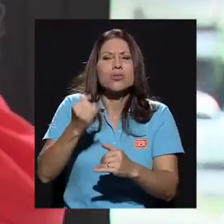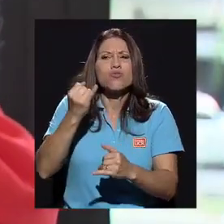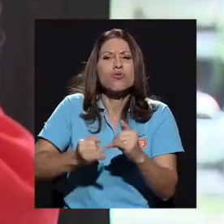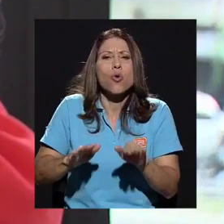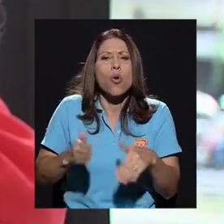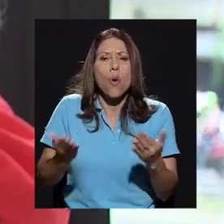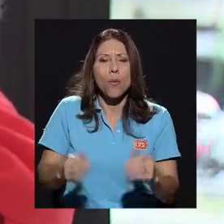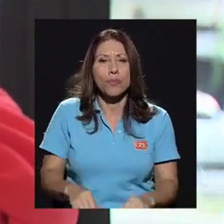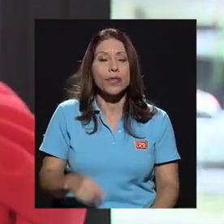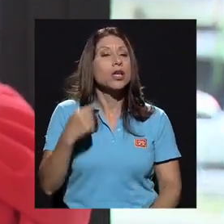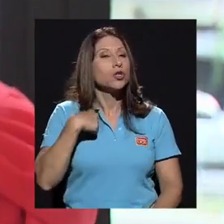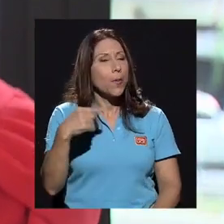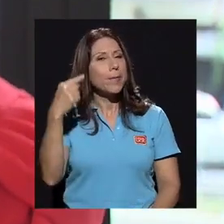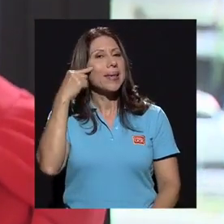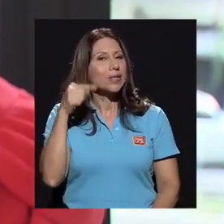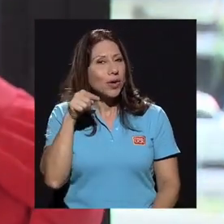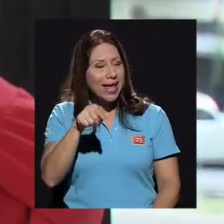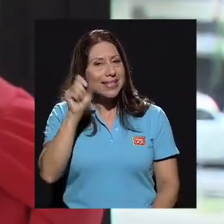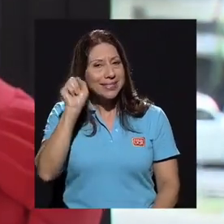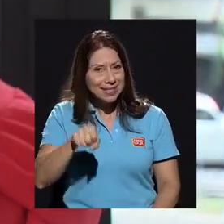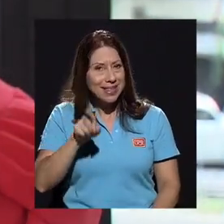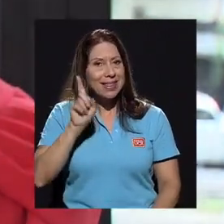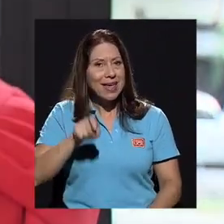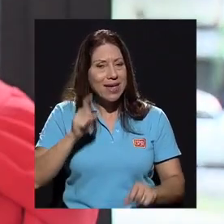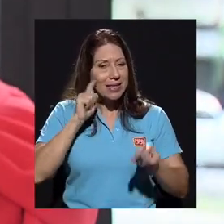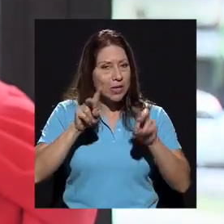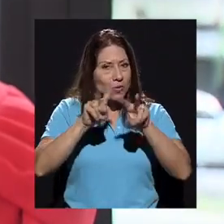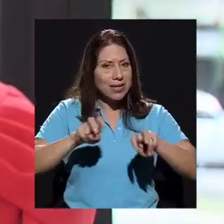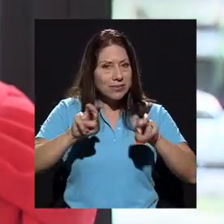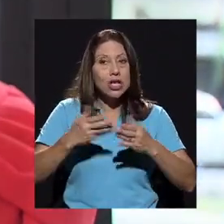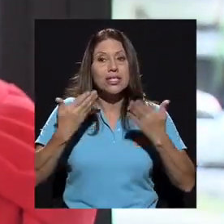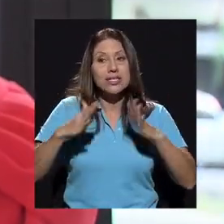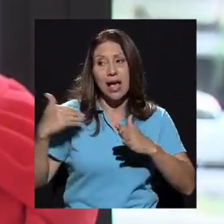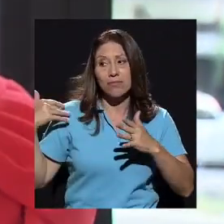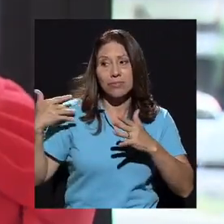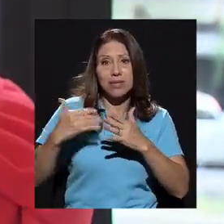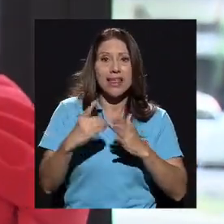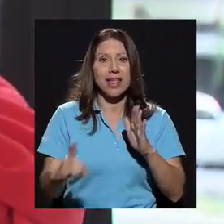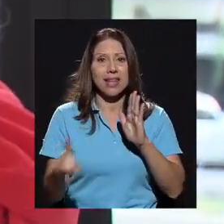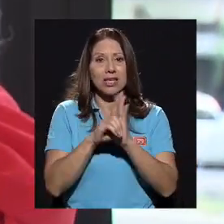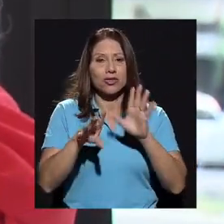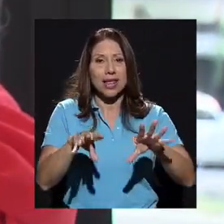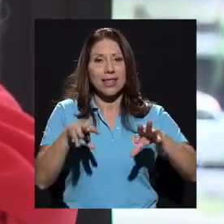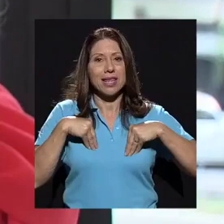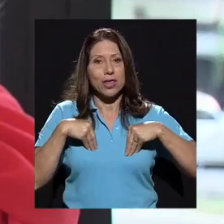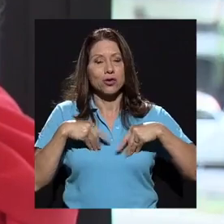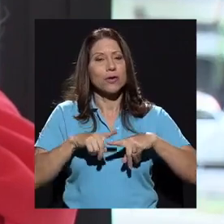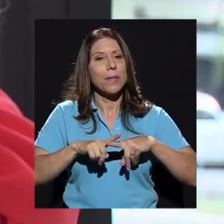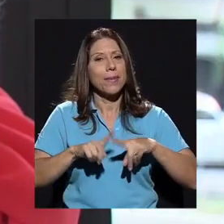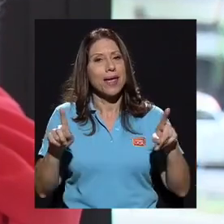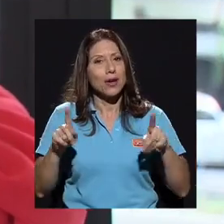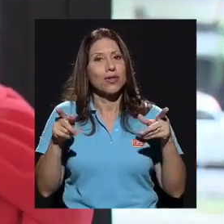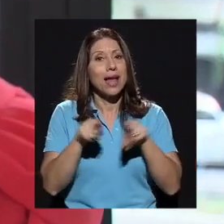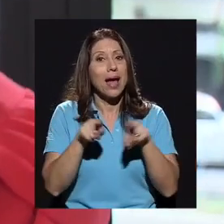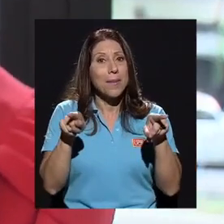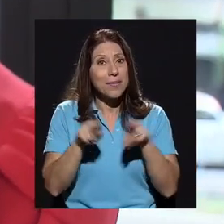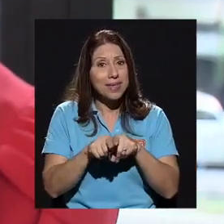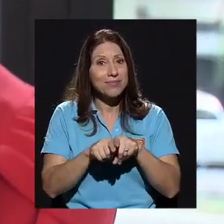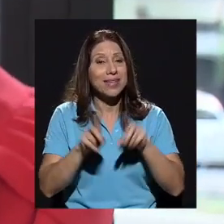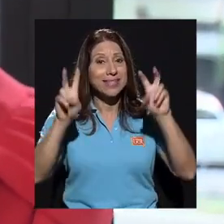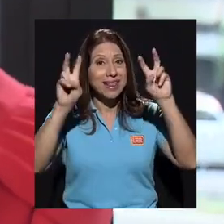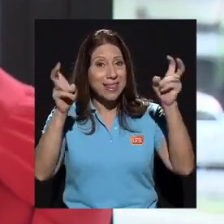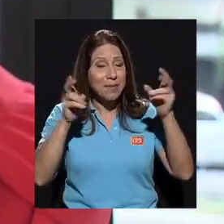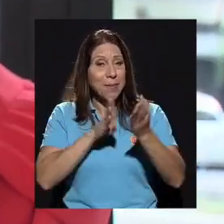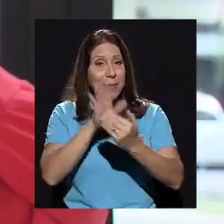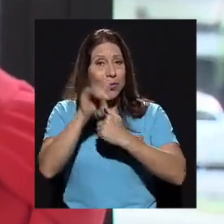Bueno, yo pienso que ahí sí tiene que haber una revisión, ¿verdad? Hay derechos adquiridos, pero también está el tema país,